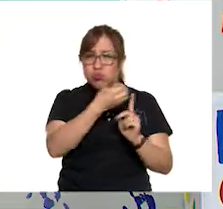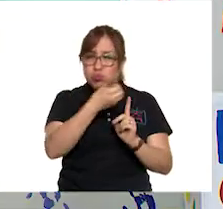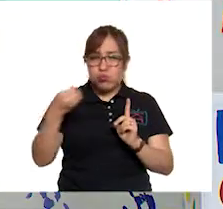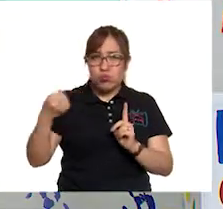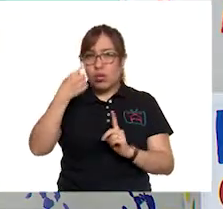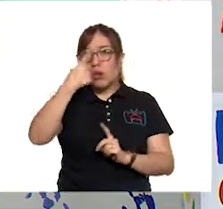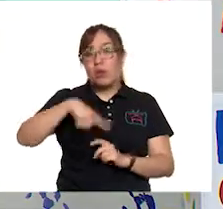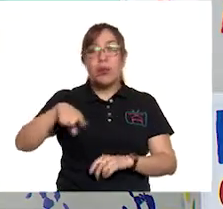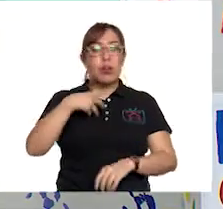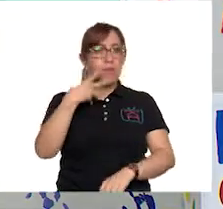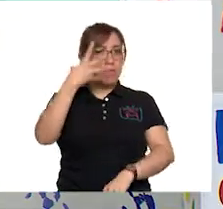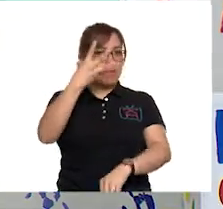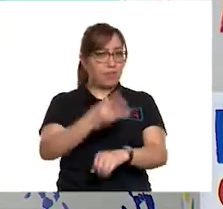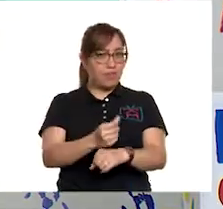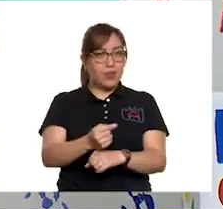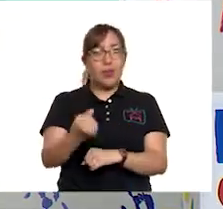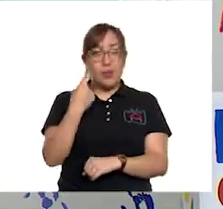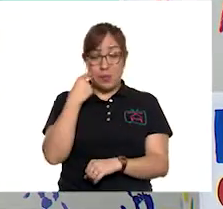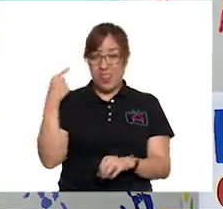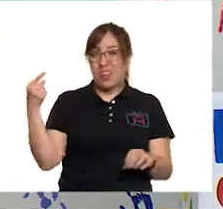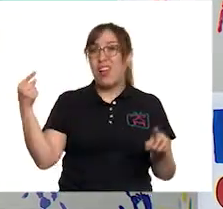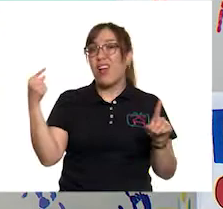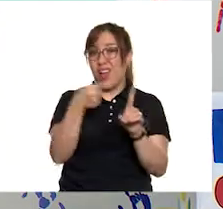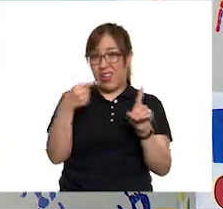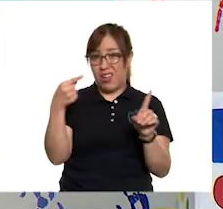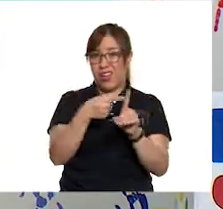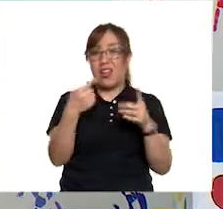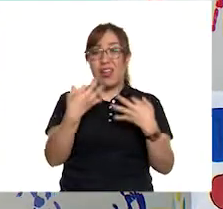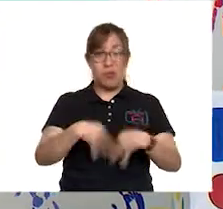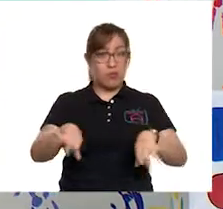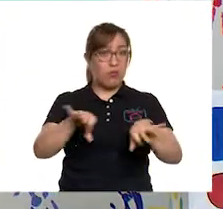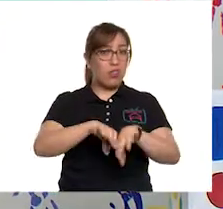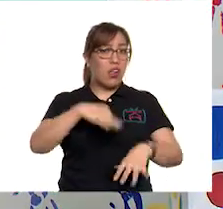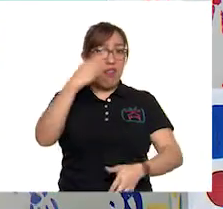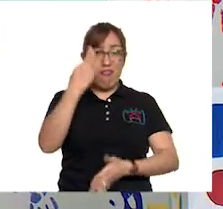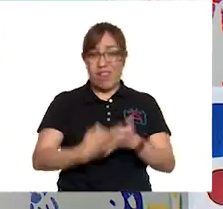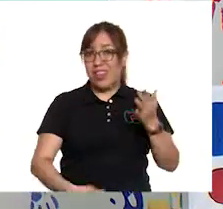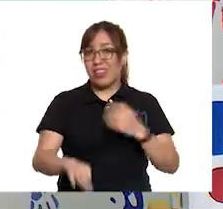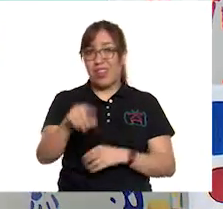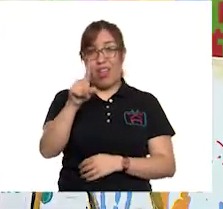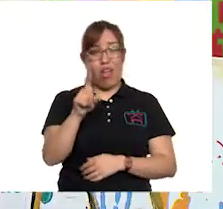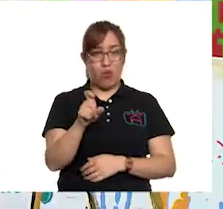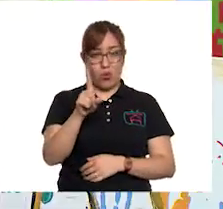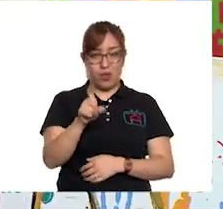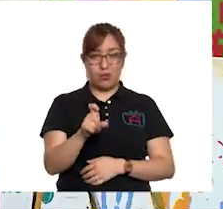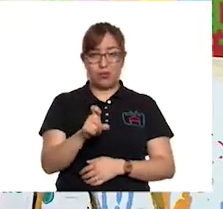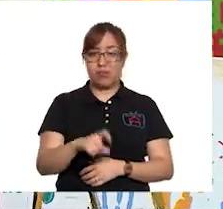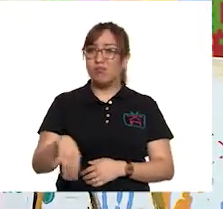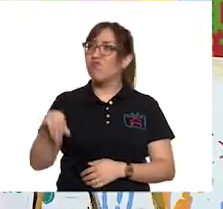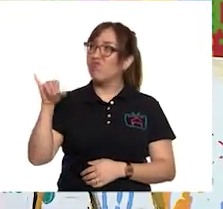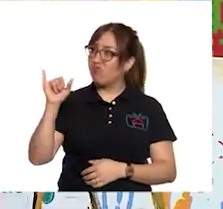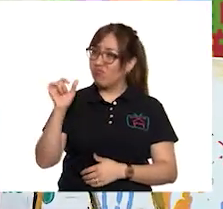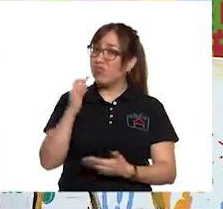cuenta, una de las más comunes es la falta y escasez de agua. Sí, todo el mundo lo mencionó. Yo